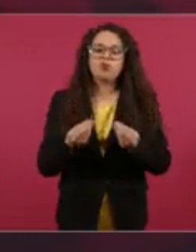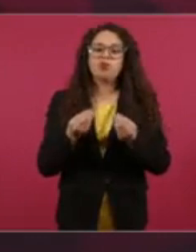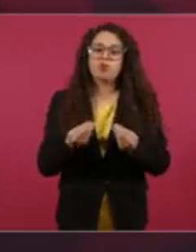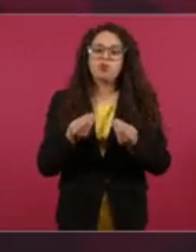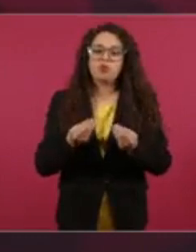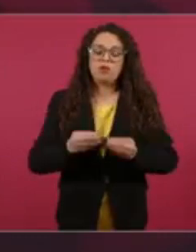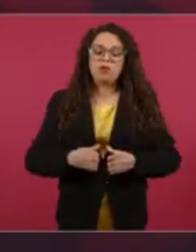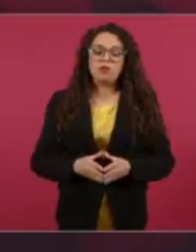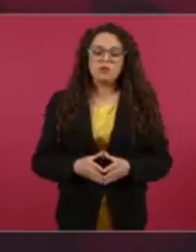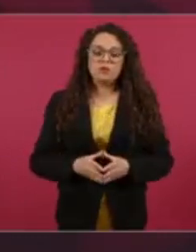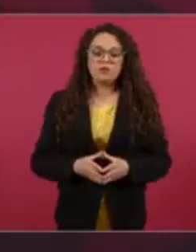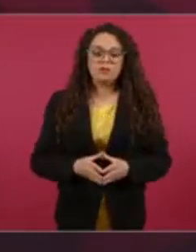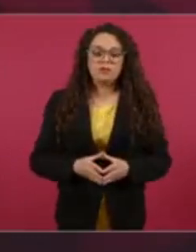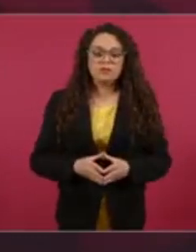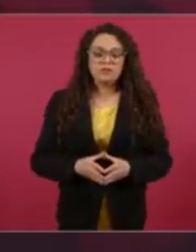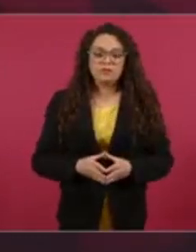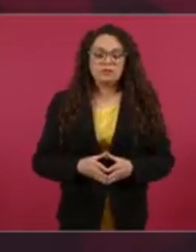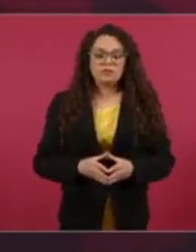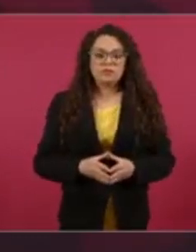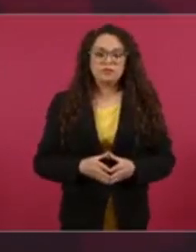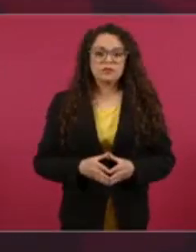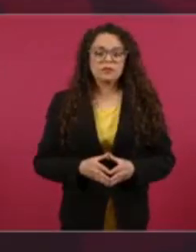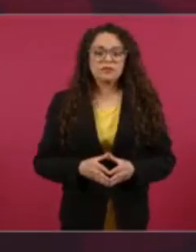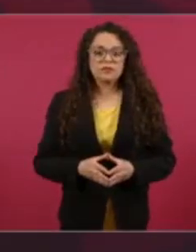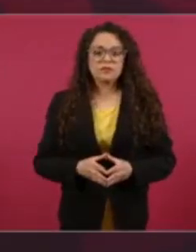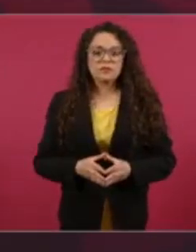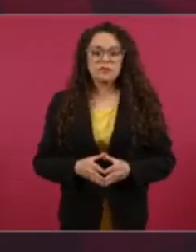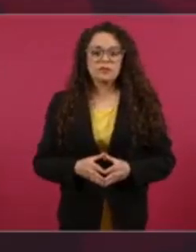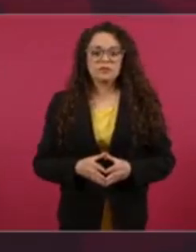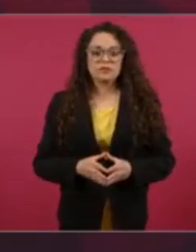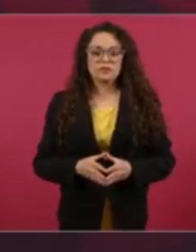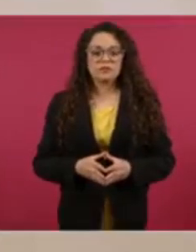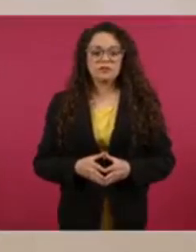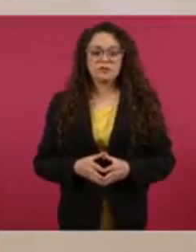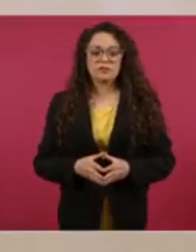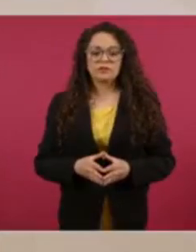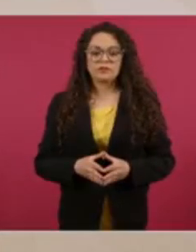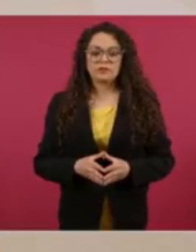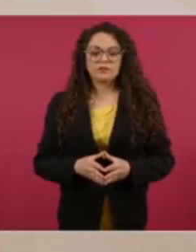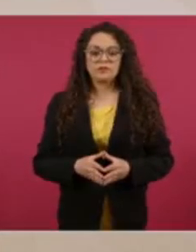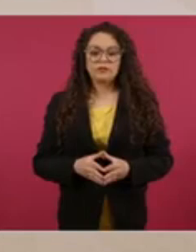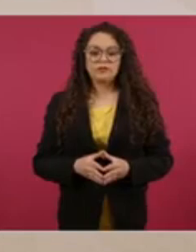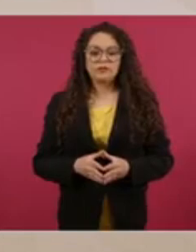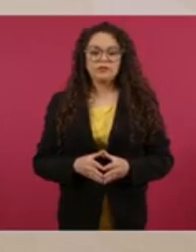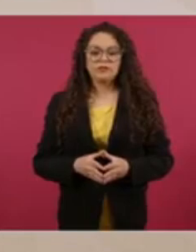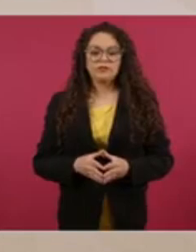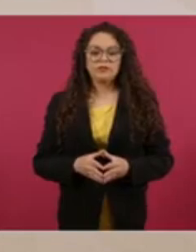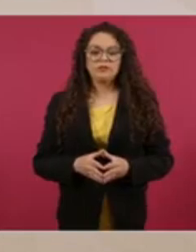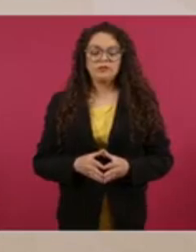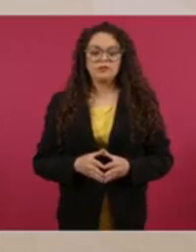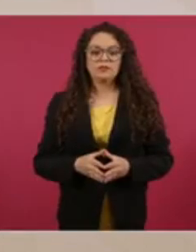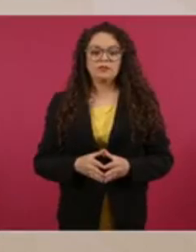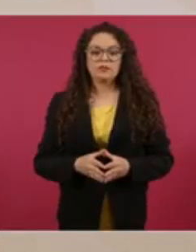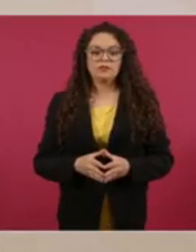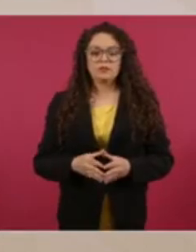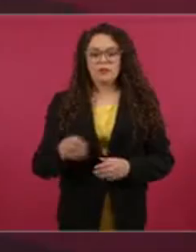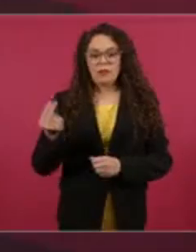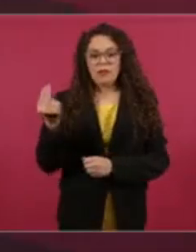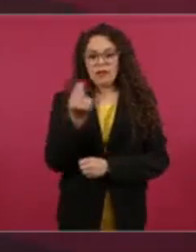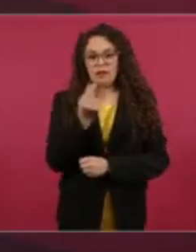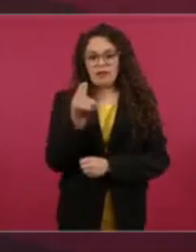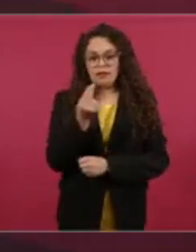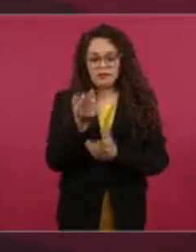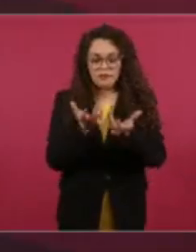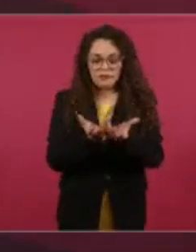separar lo legítimo, lo